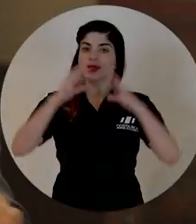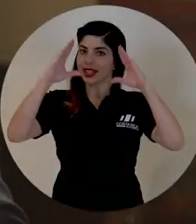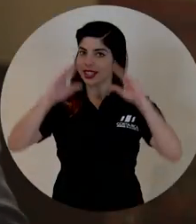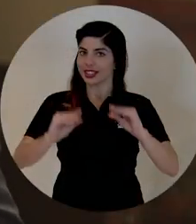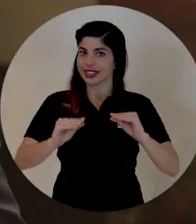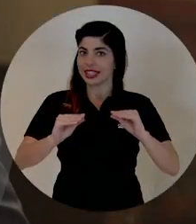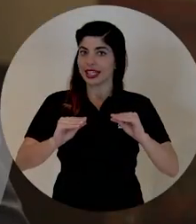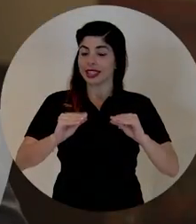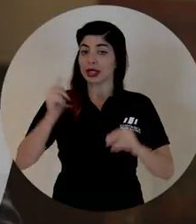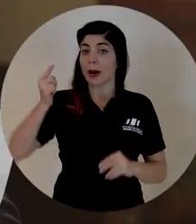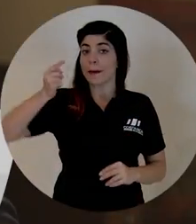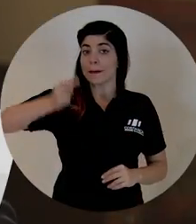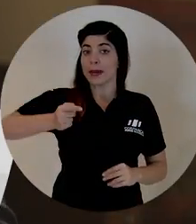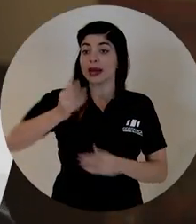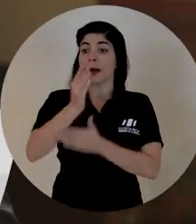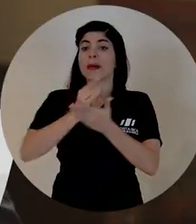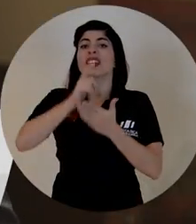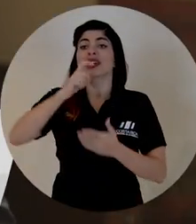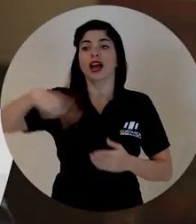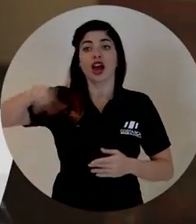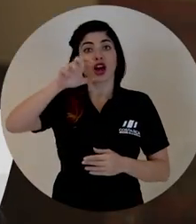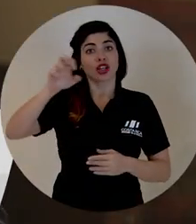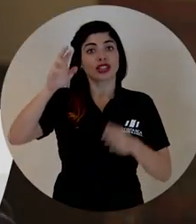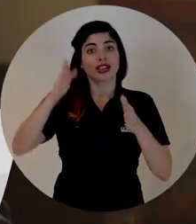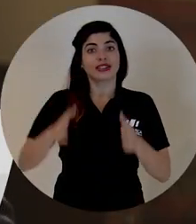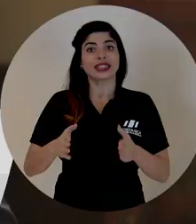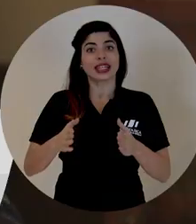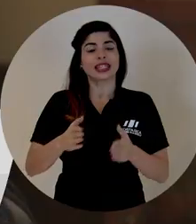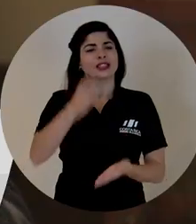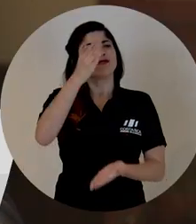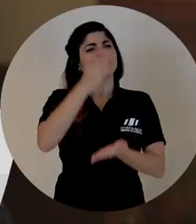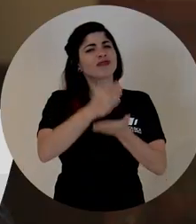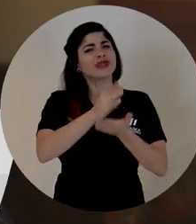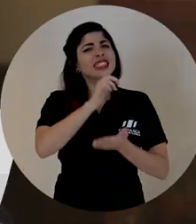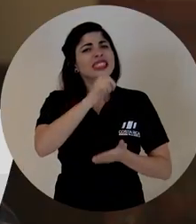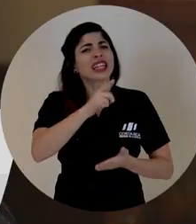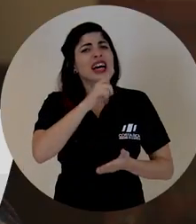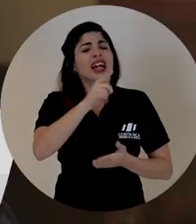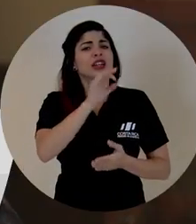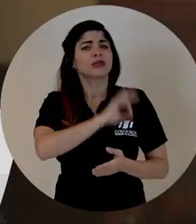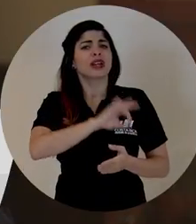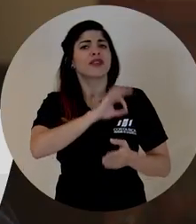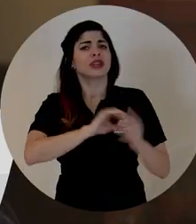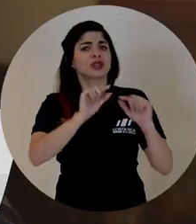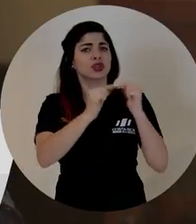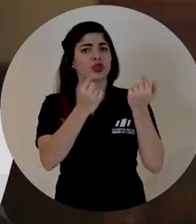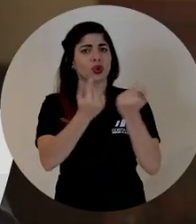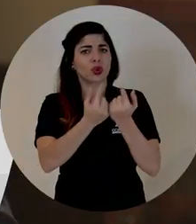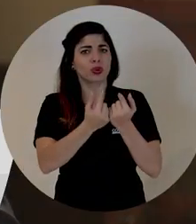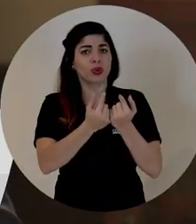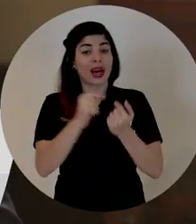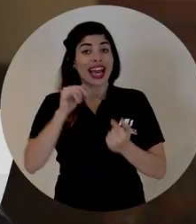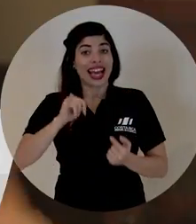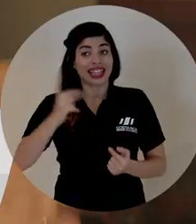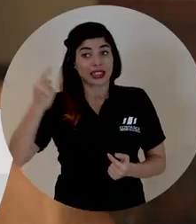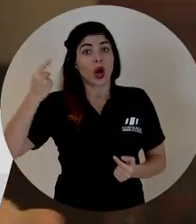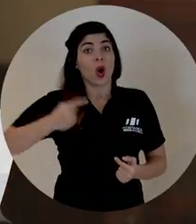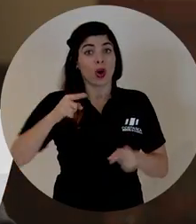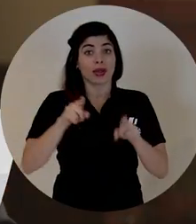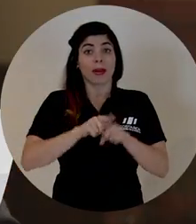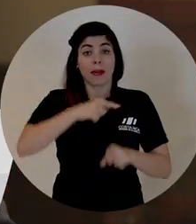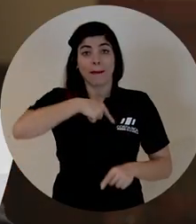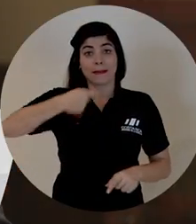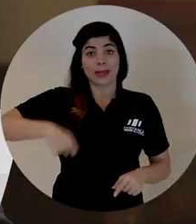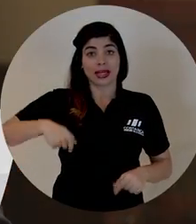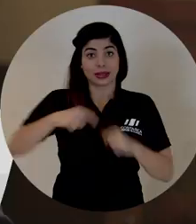Buenas noches. El mandato de los costarricenses fue eliminar los abusos en las convenciones colectivas. Esa fue la